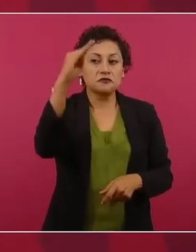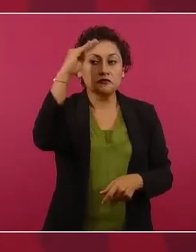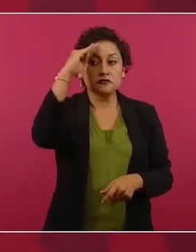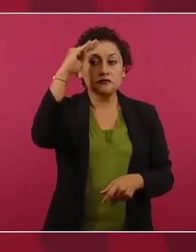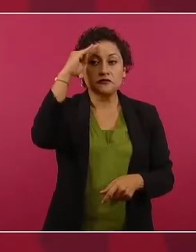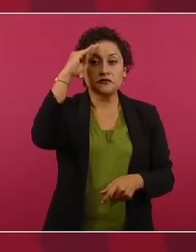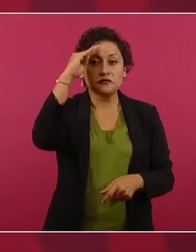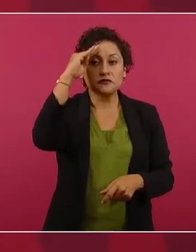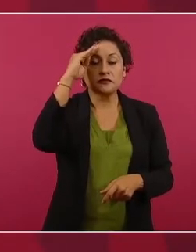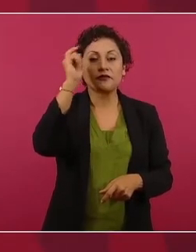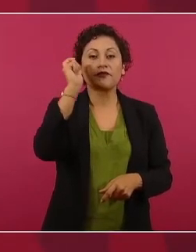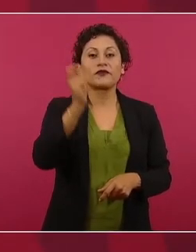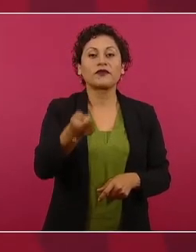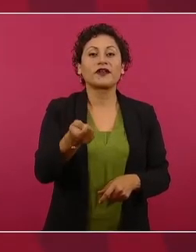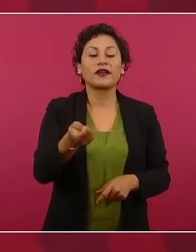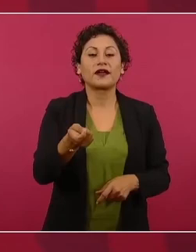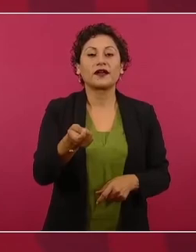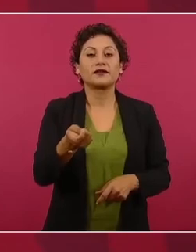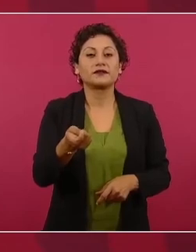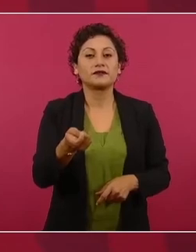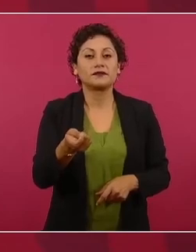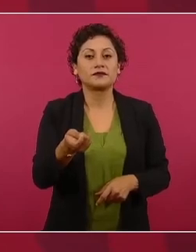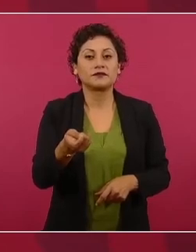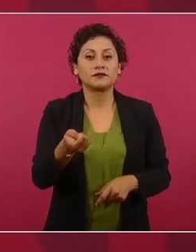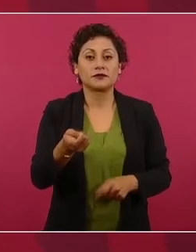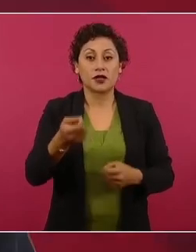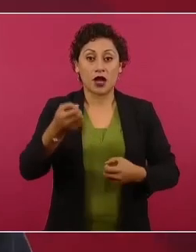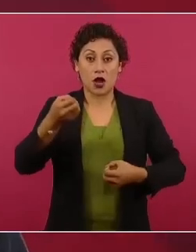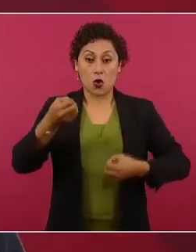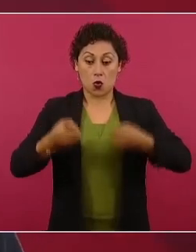va a decidir